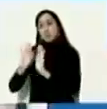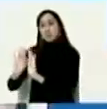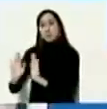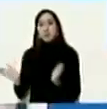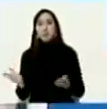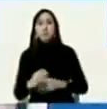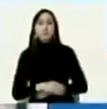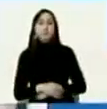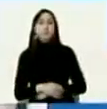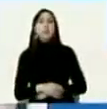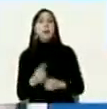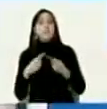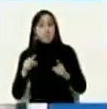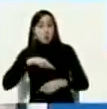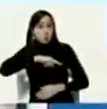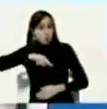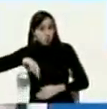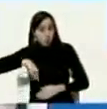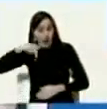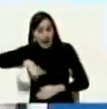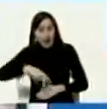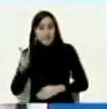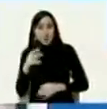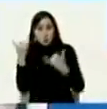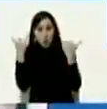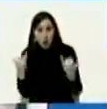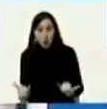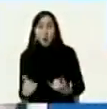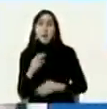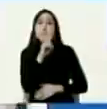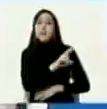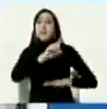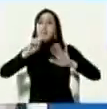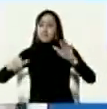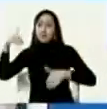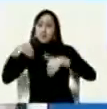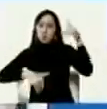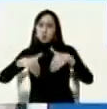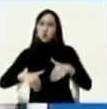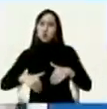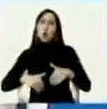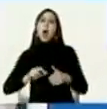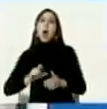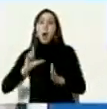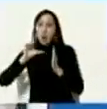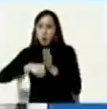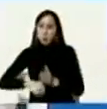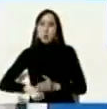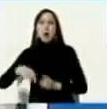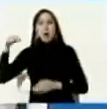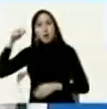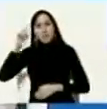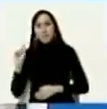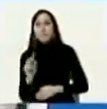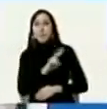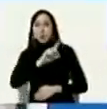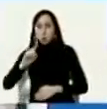pero la estadística que nosotros hemos llevado hasta ahora nos da 26 elecciones con esta que viene eso hay que